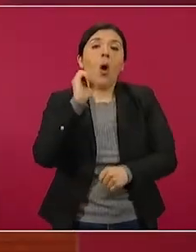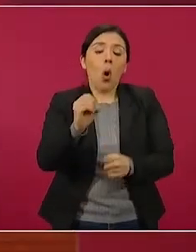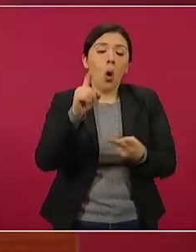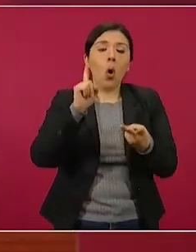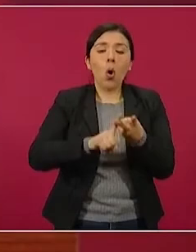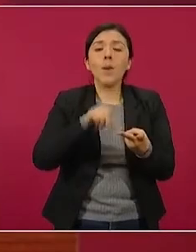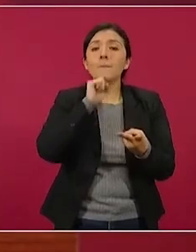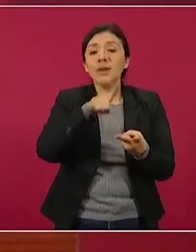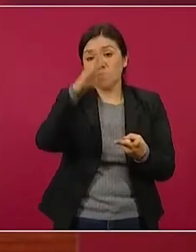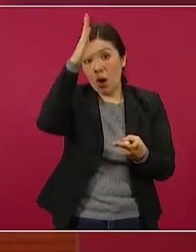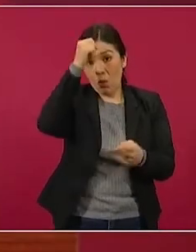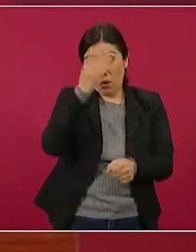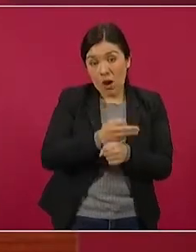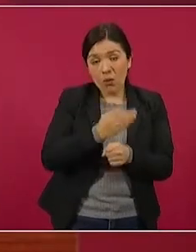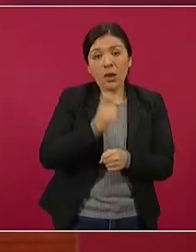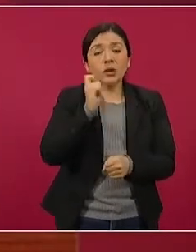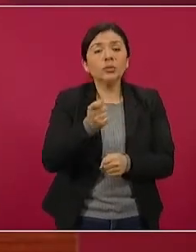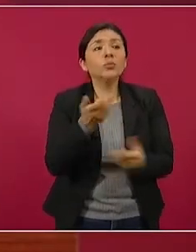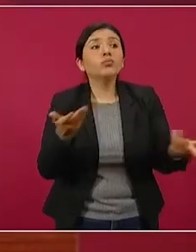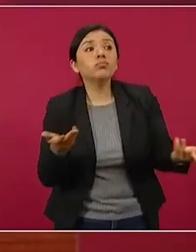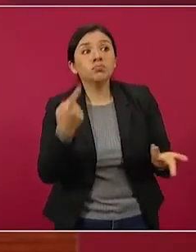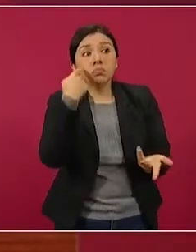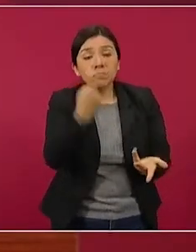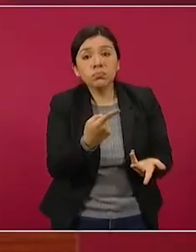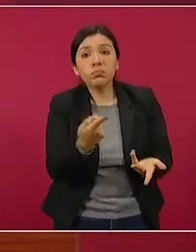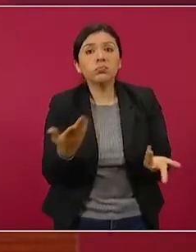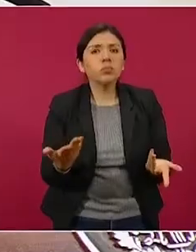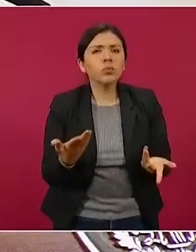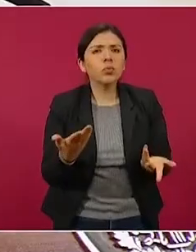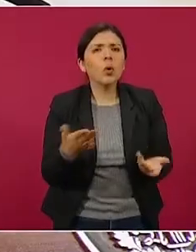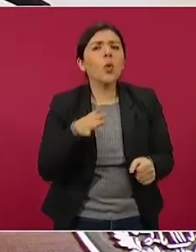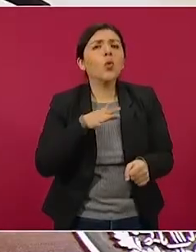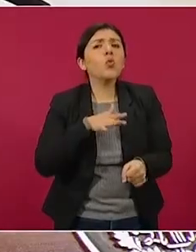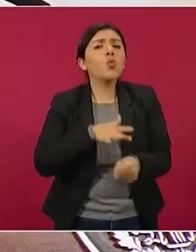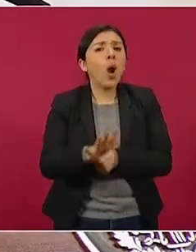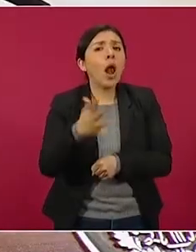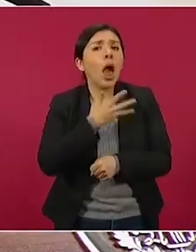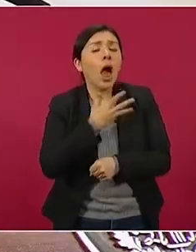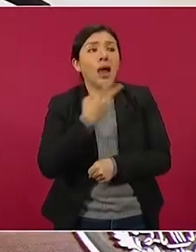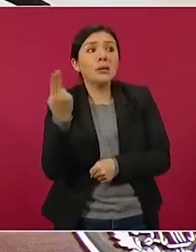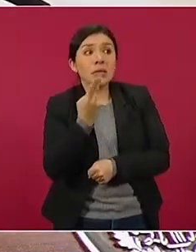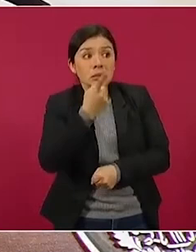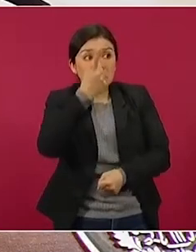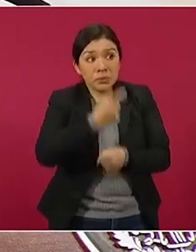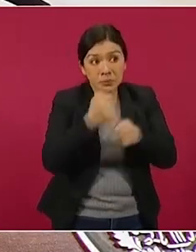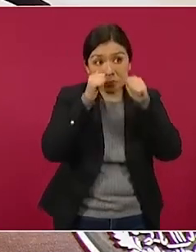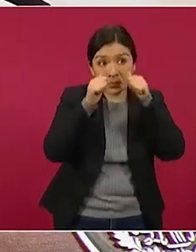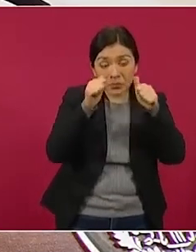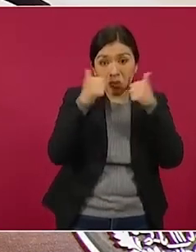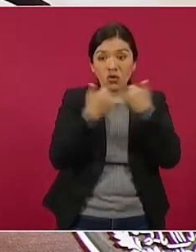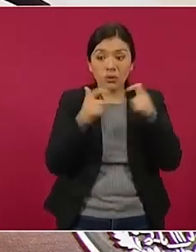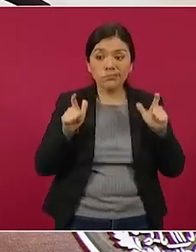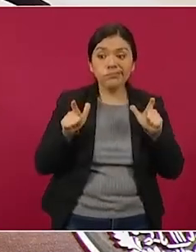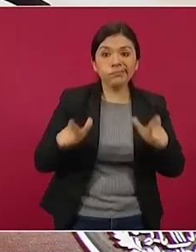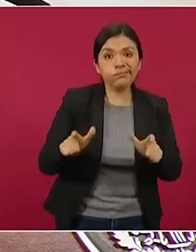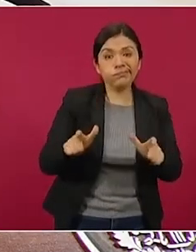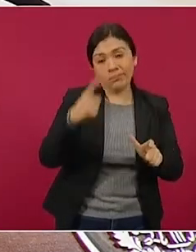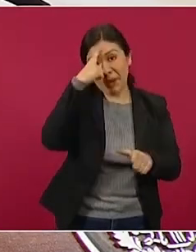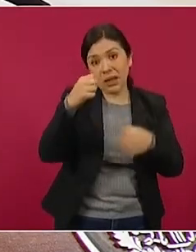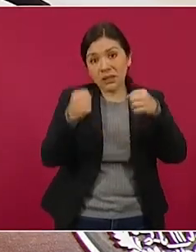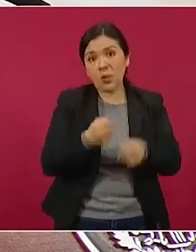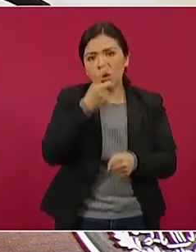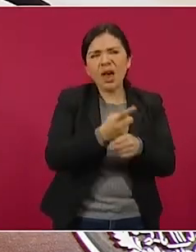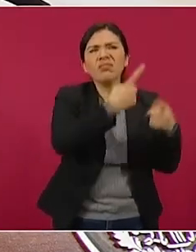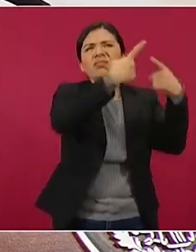caso el acuerdo es cuáles son las que tendrán la atención de las fuerzas de seguridad de los